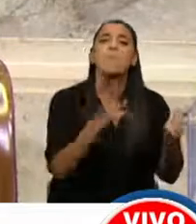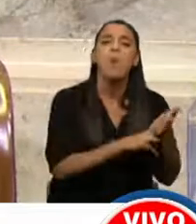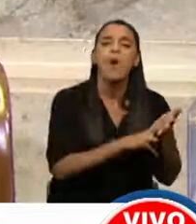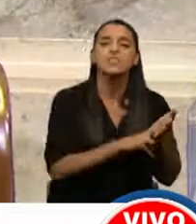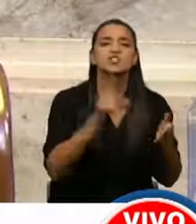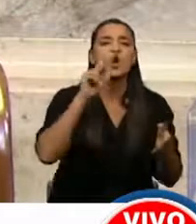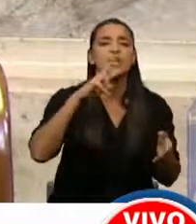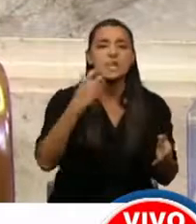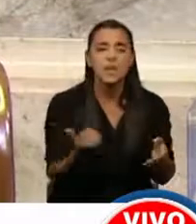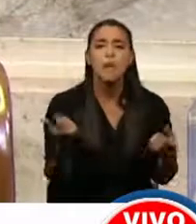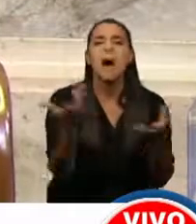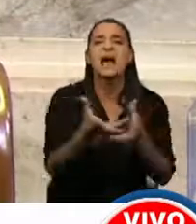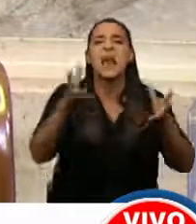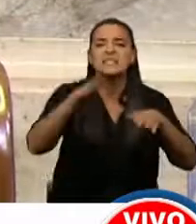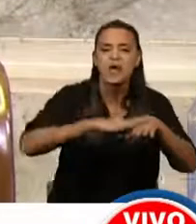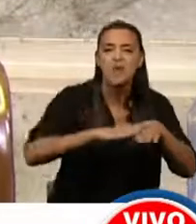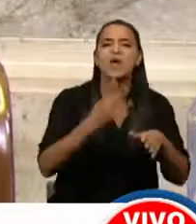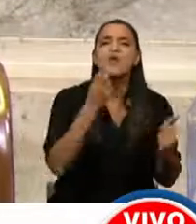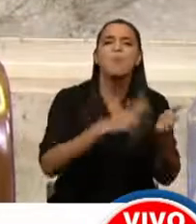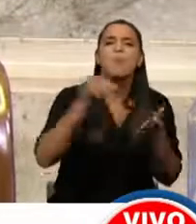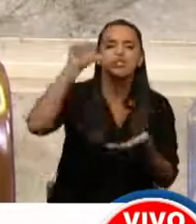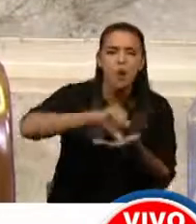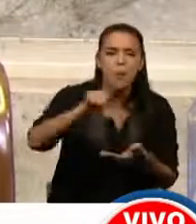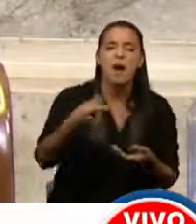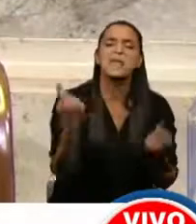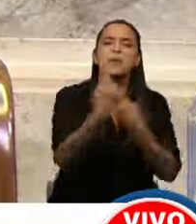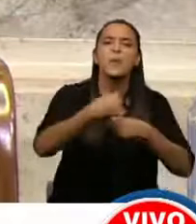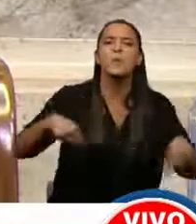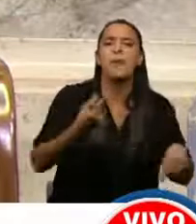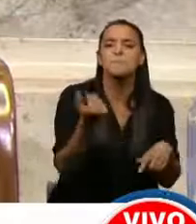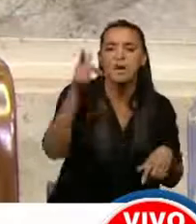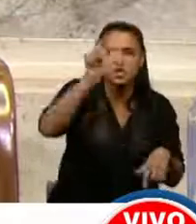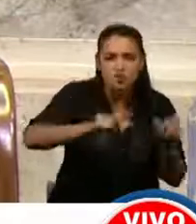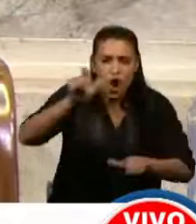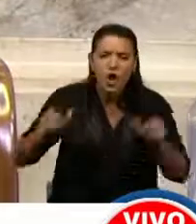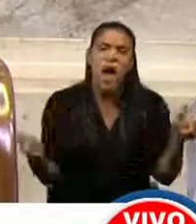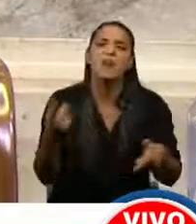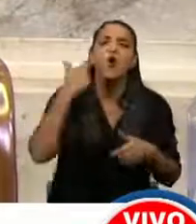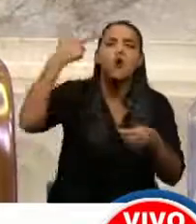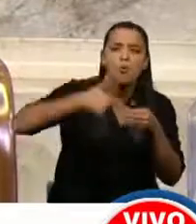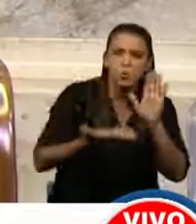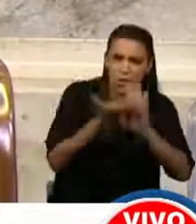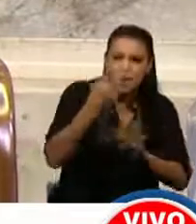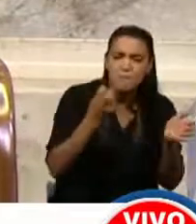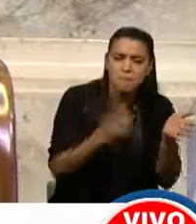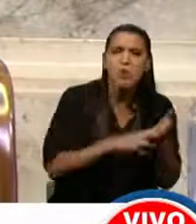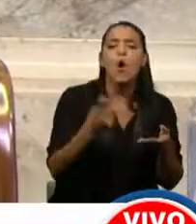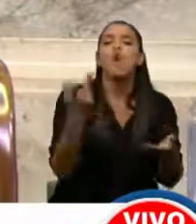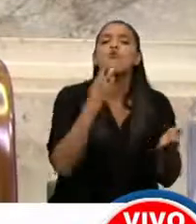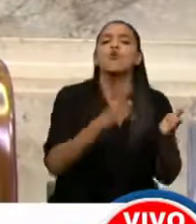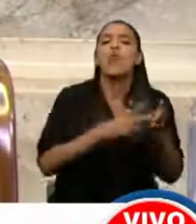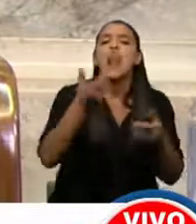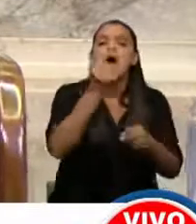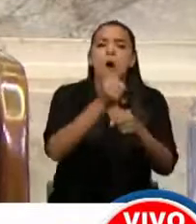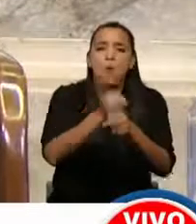de IVA a los productos de la canasta básica, se creó el impuesto país, se aumentaron bienes personales, se aumentaron impuestos internos a los combustibles, se aumentaron los costos laborales por la